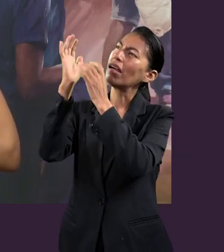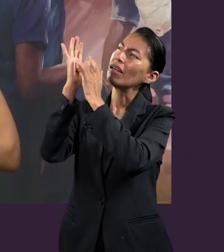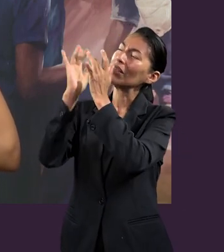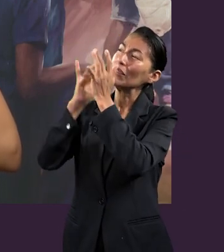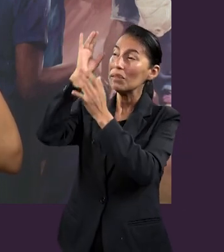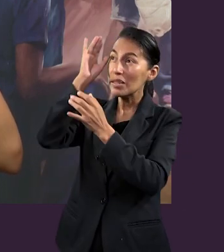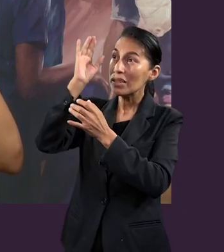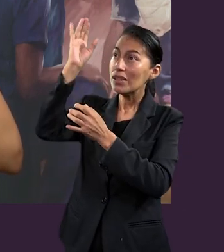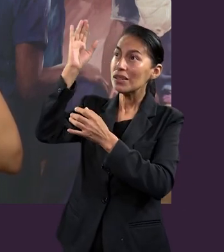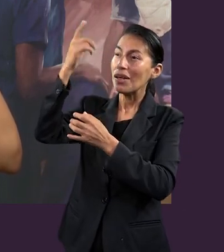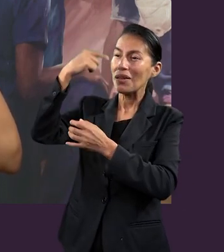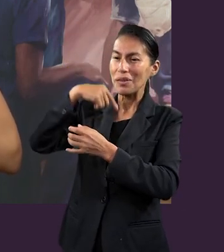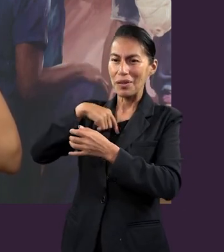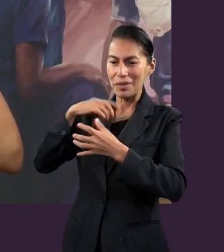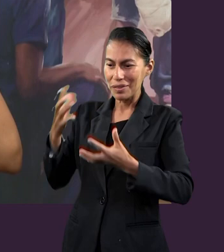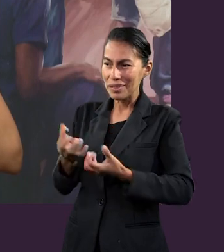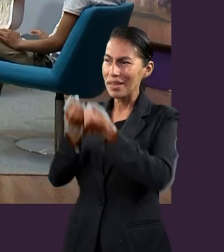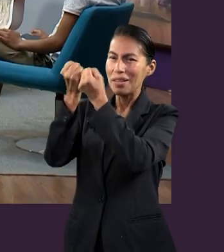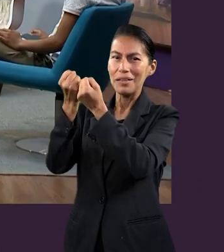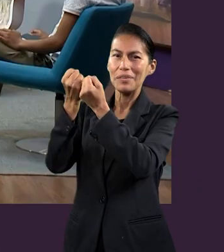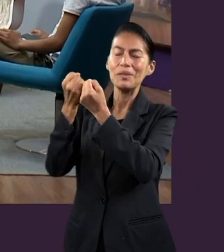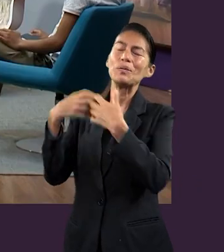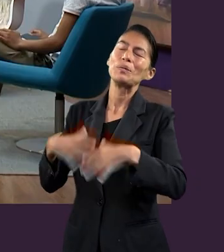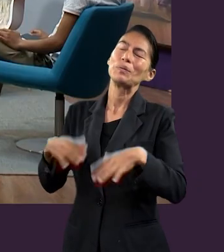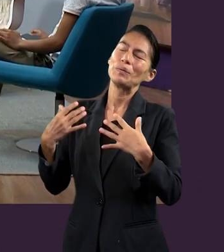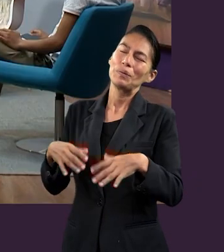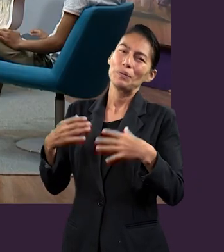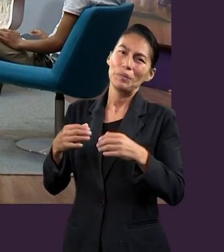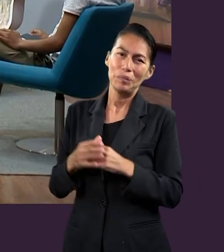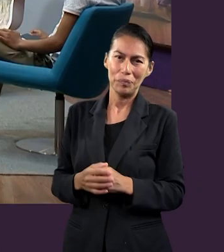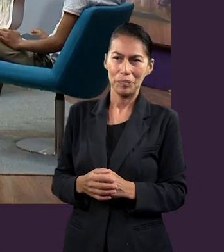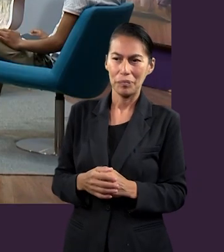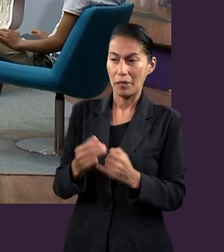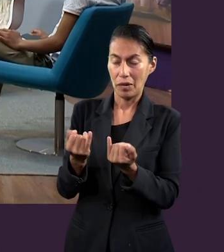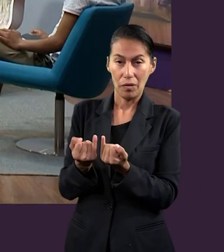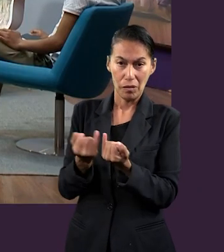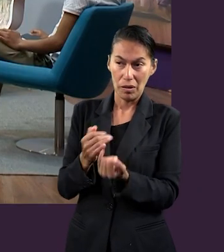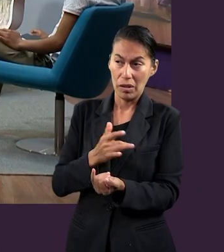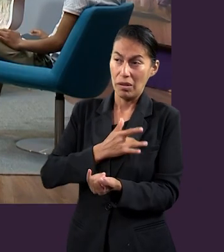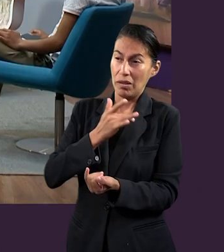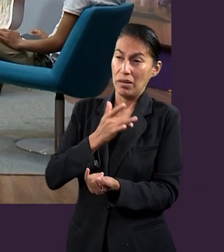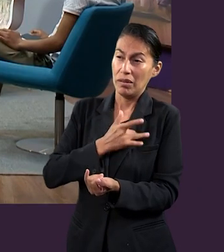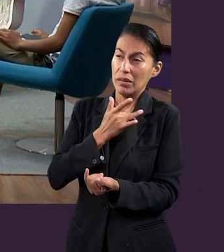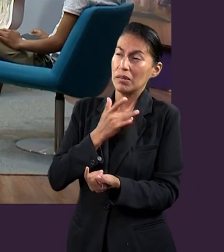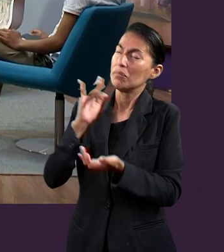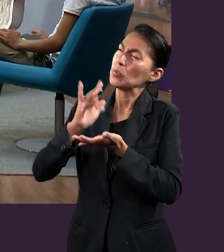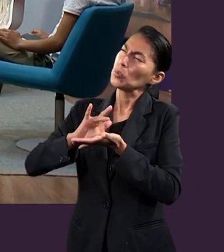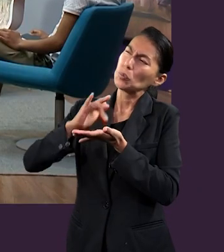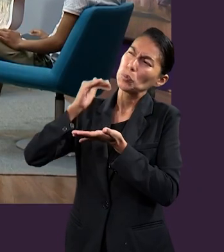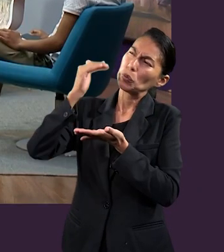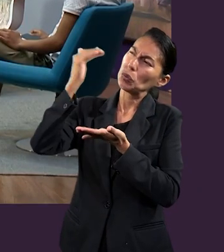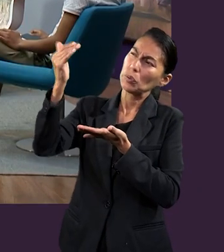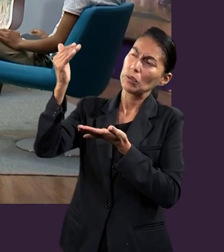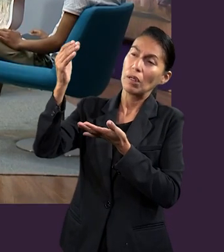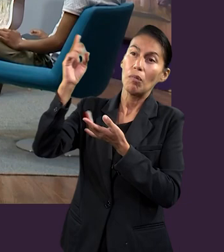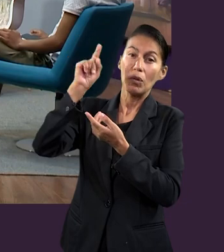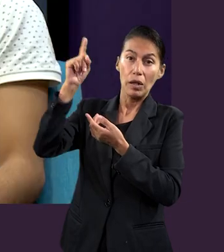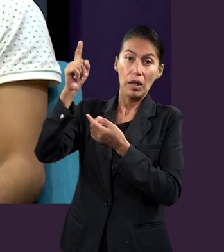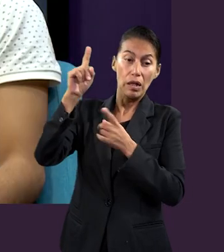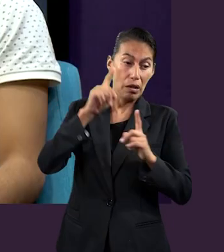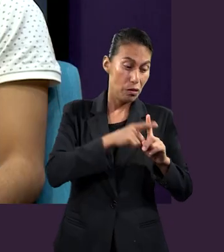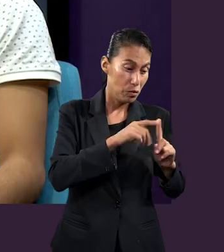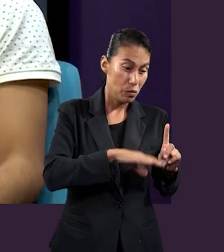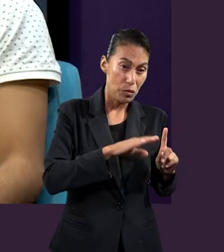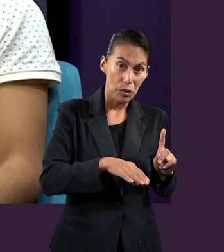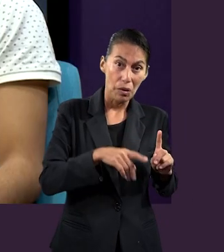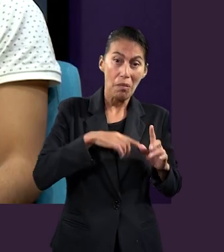puedo como que salir adelante, ¿no? Y también un sentimiento muy grande de gratitud por lo que Cristo ya hizo por mí.